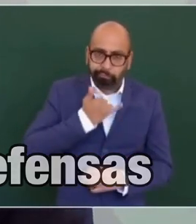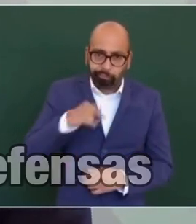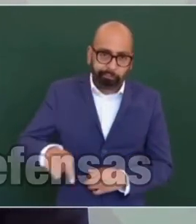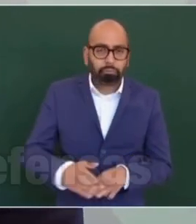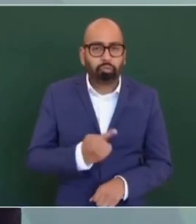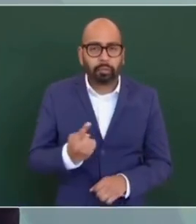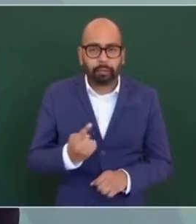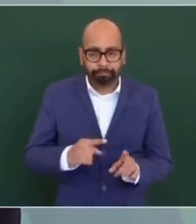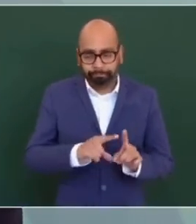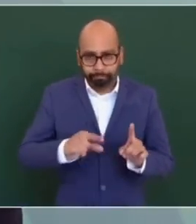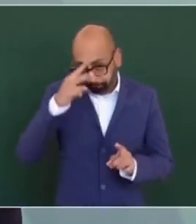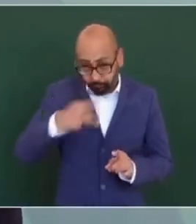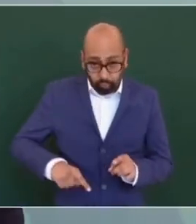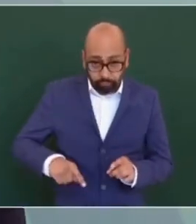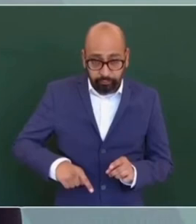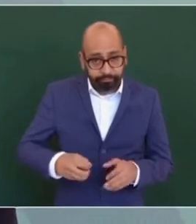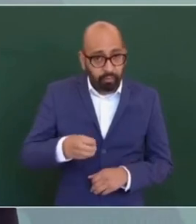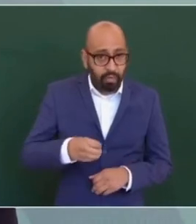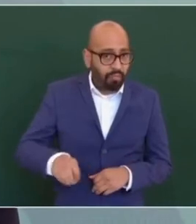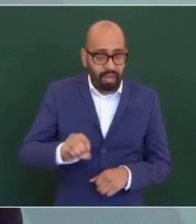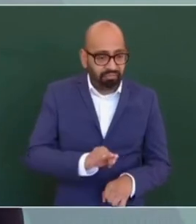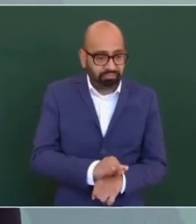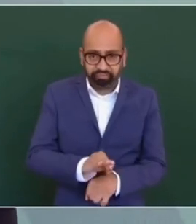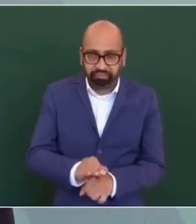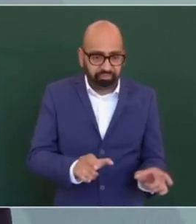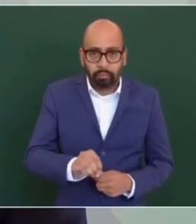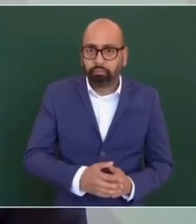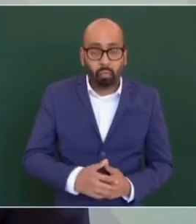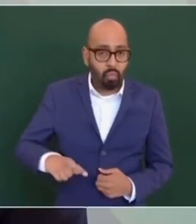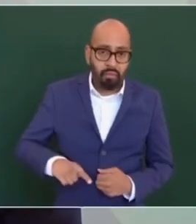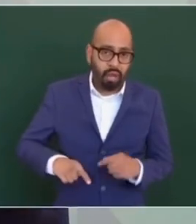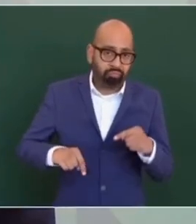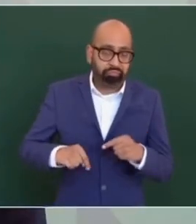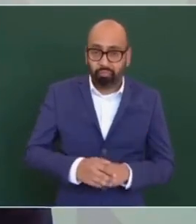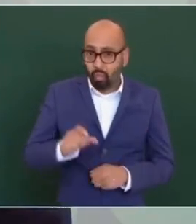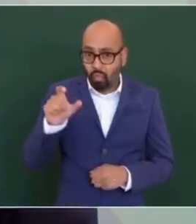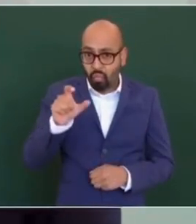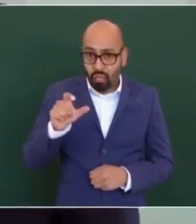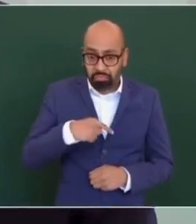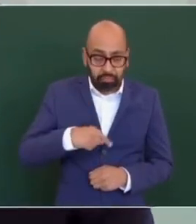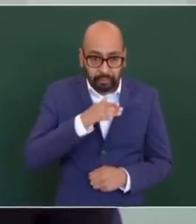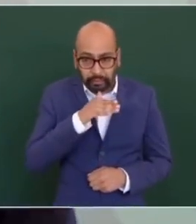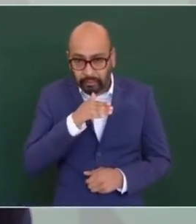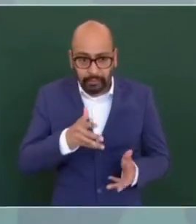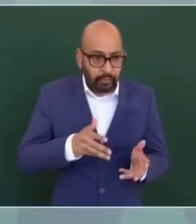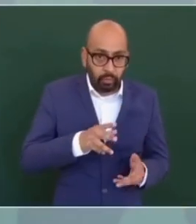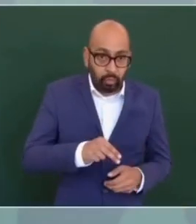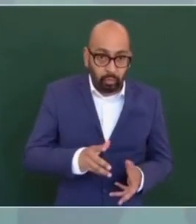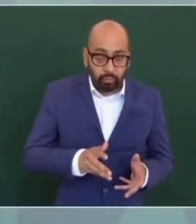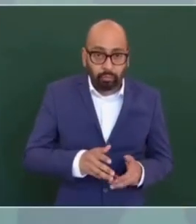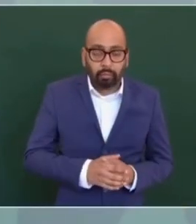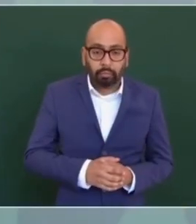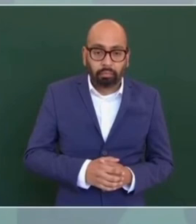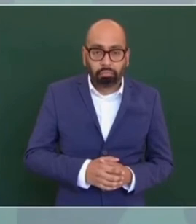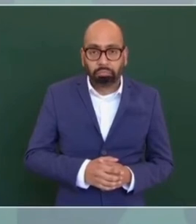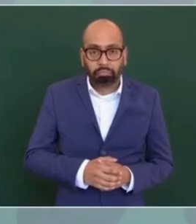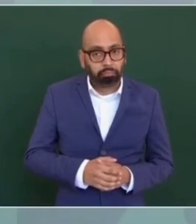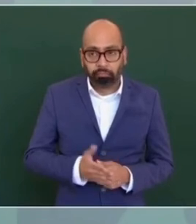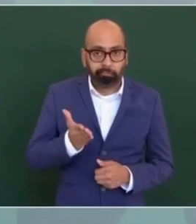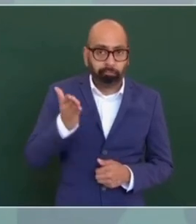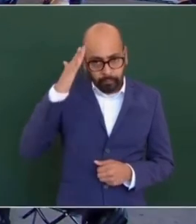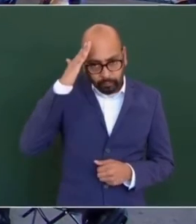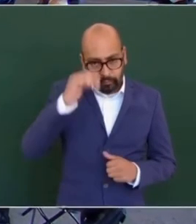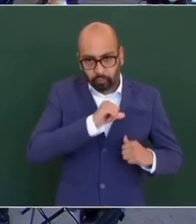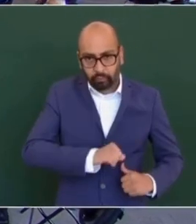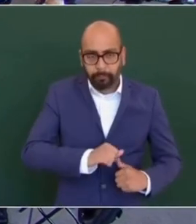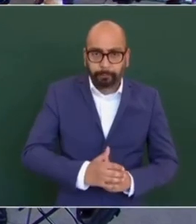está obligado a garantizar la seguridad de las personas. Y cuando no, hay que procurar demandar a las